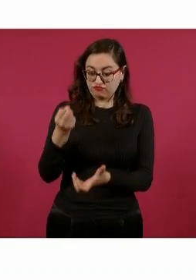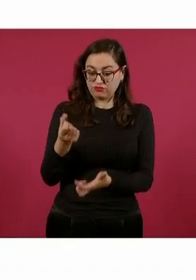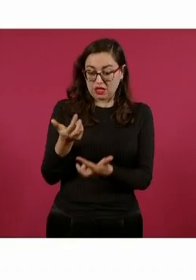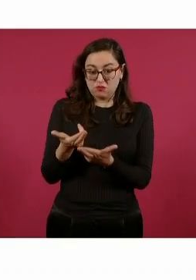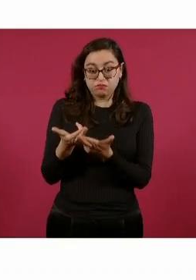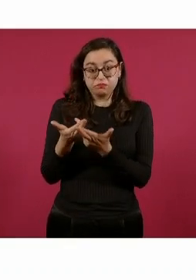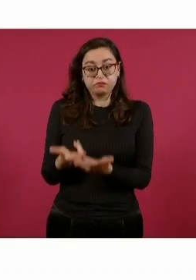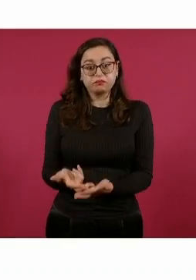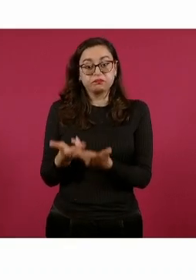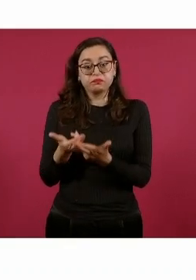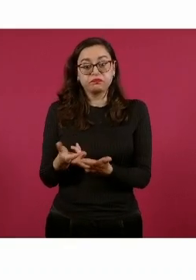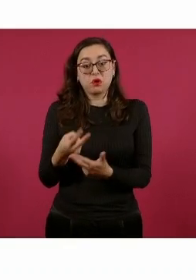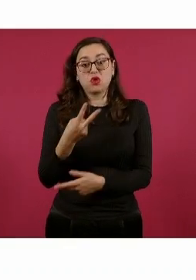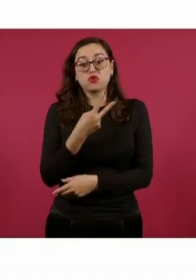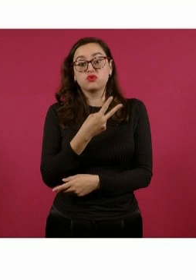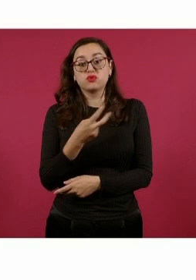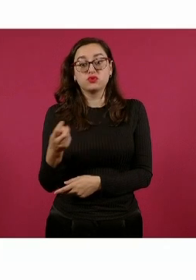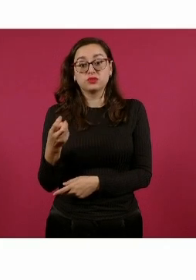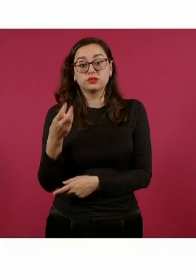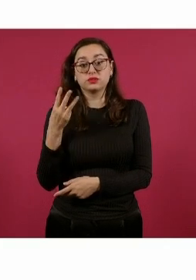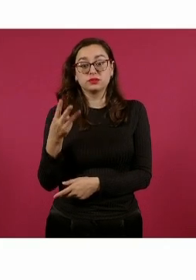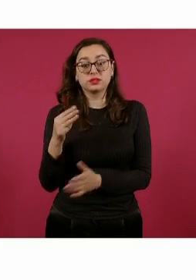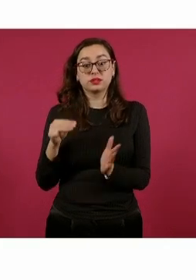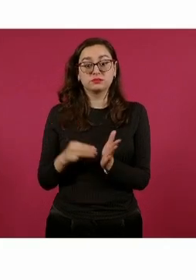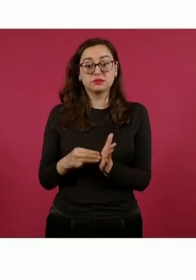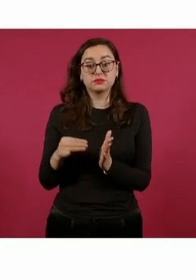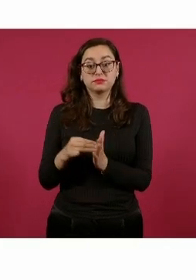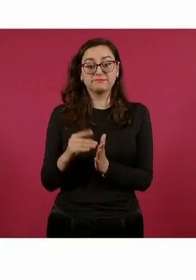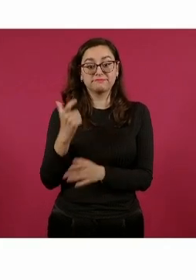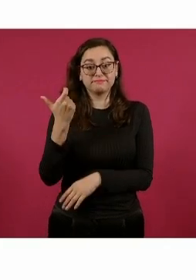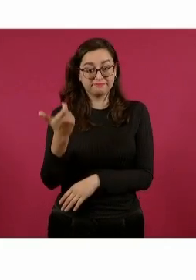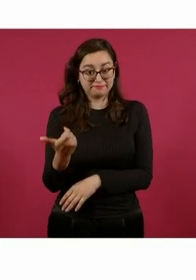203 mil millones de pesos.